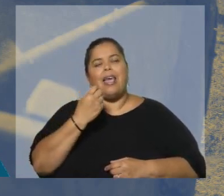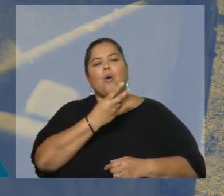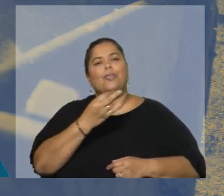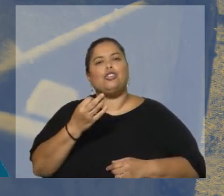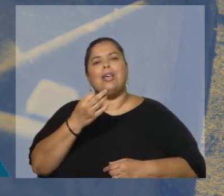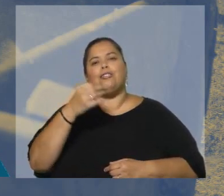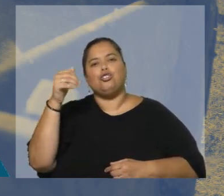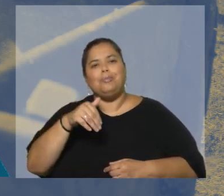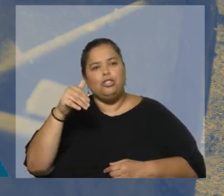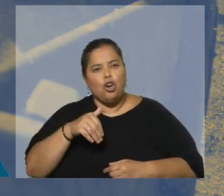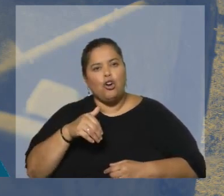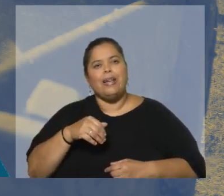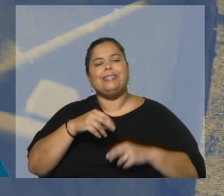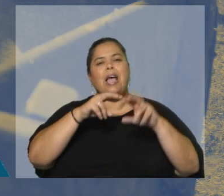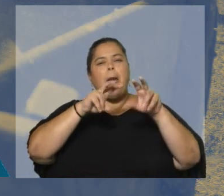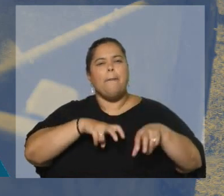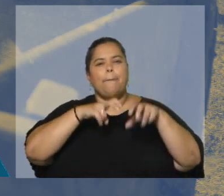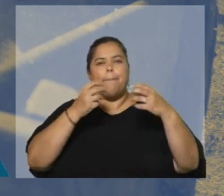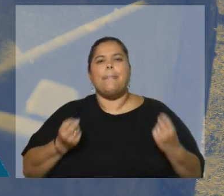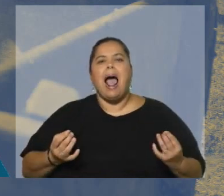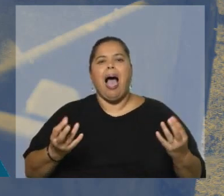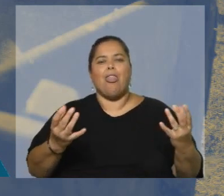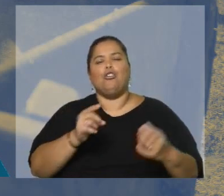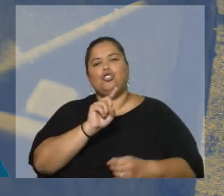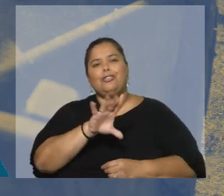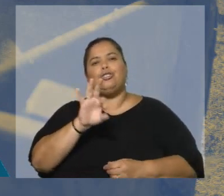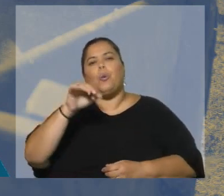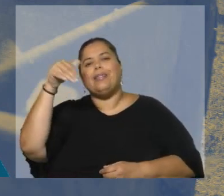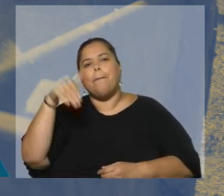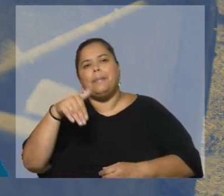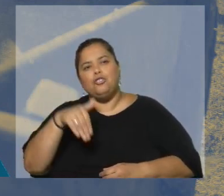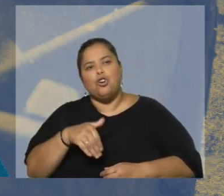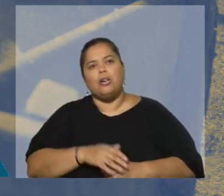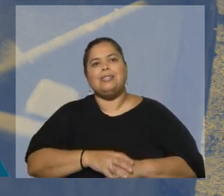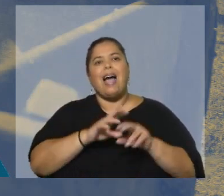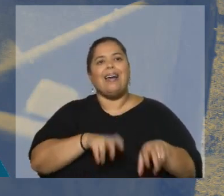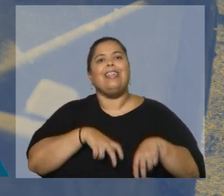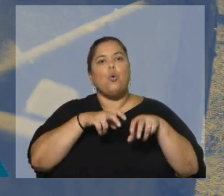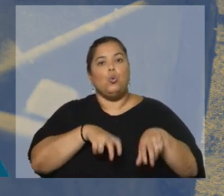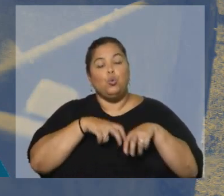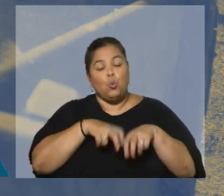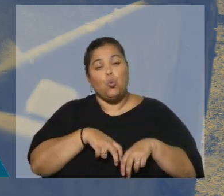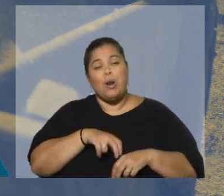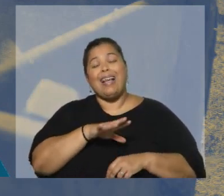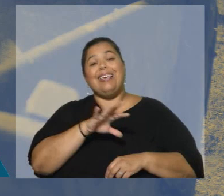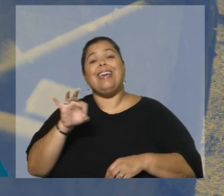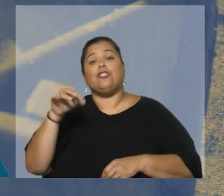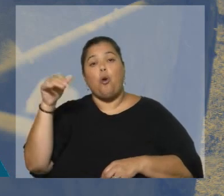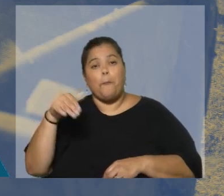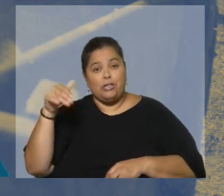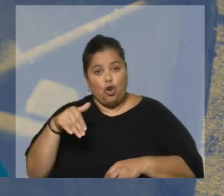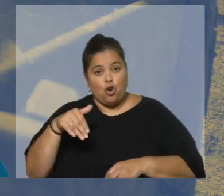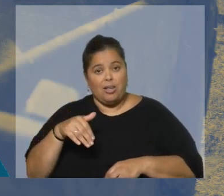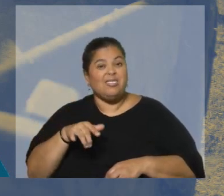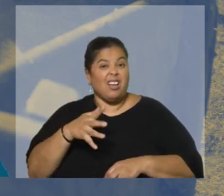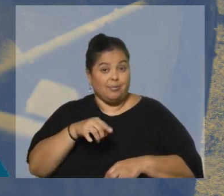las pérdidas de praderas, 150 millones, y casi 500 millones de agricultura de secano. Fundamentalmente ahí que hay soja,